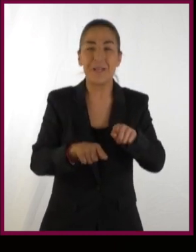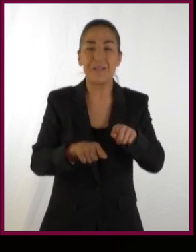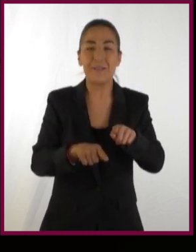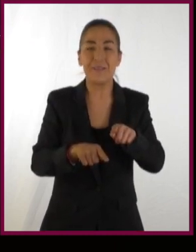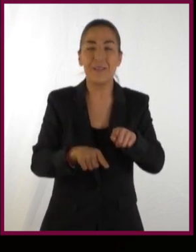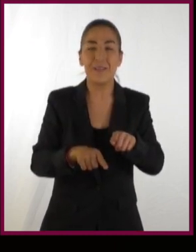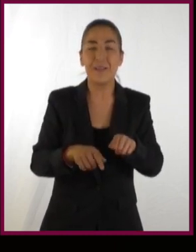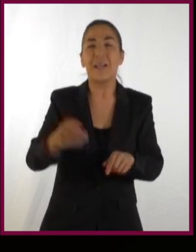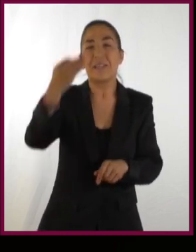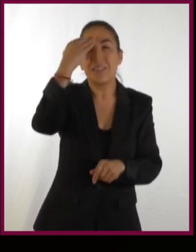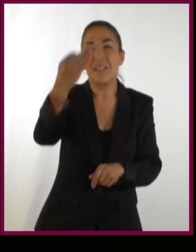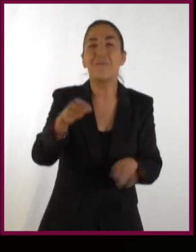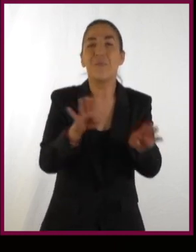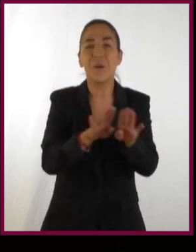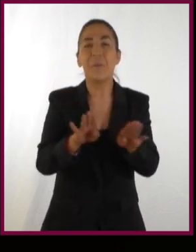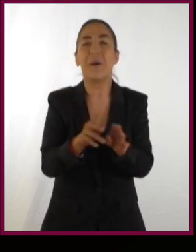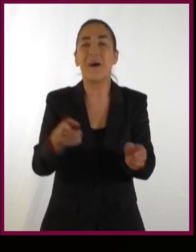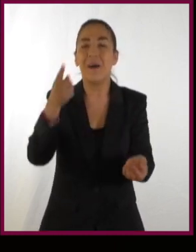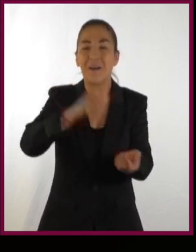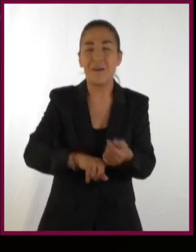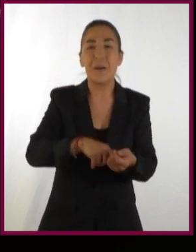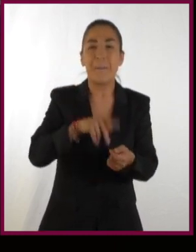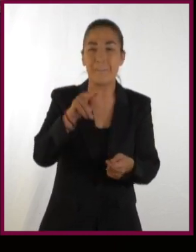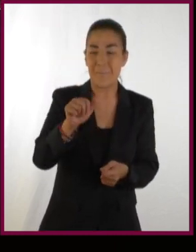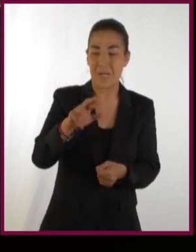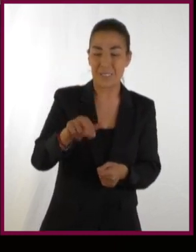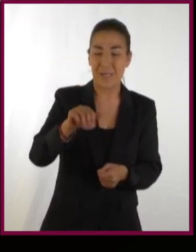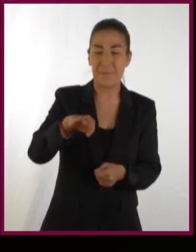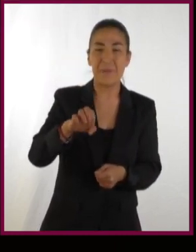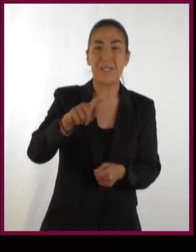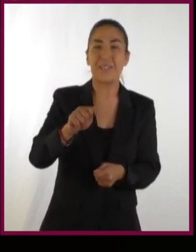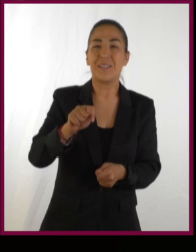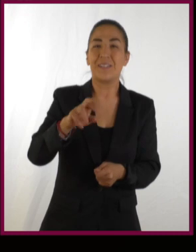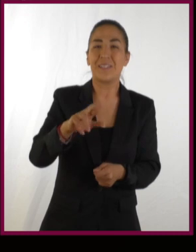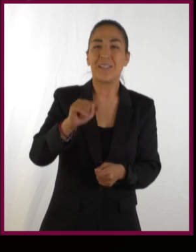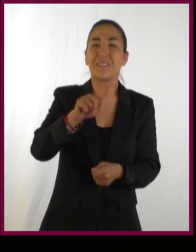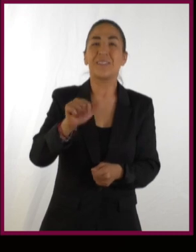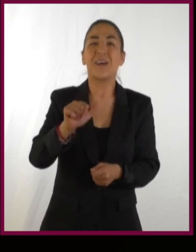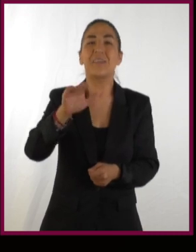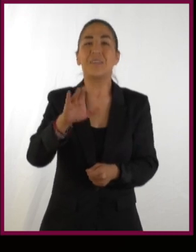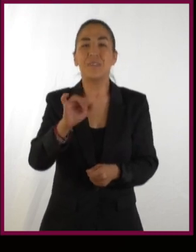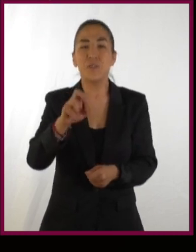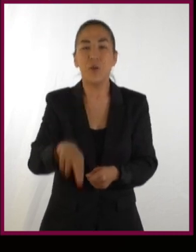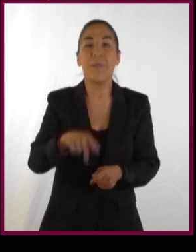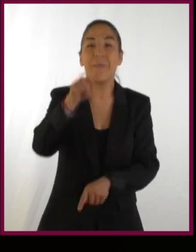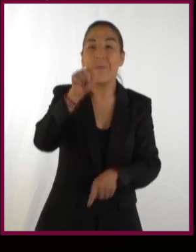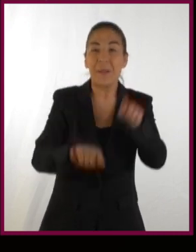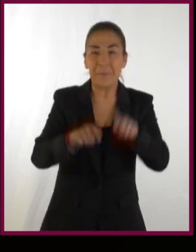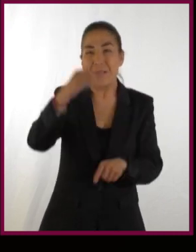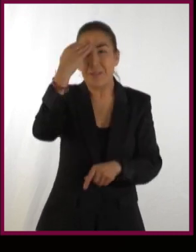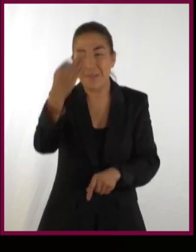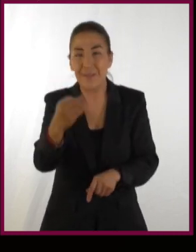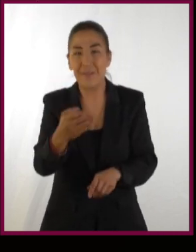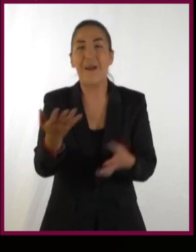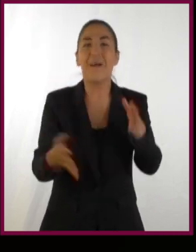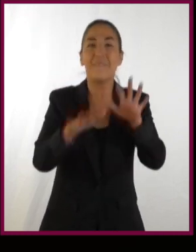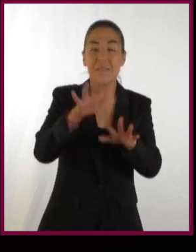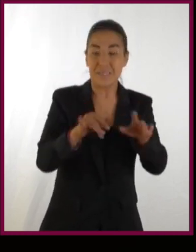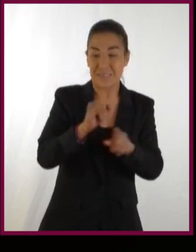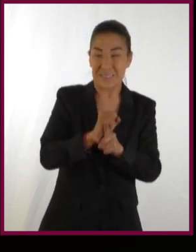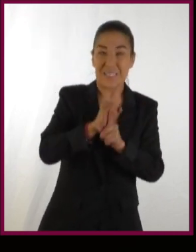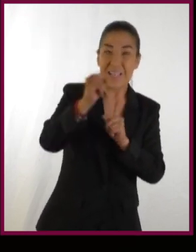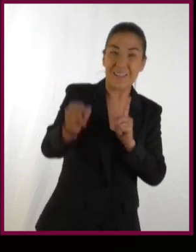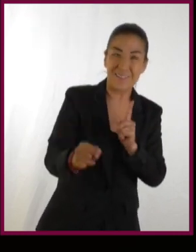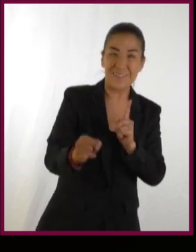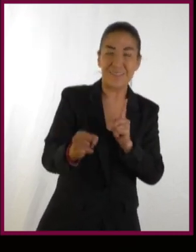y va a depender del tiempo, lo que hablábamos de la parametrización. ¿Vale? Va a depender del tiempo.